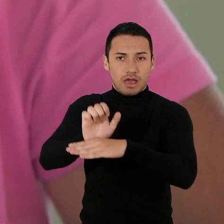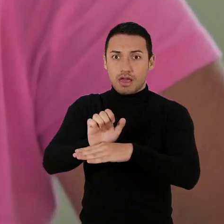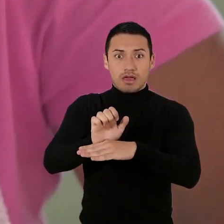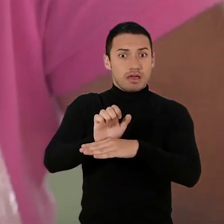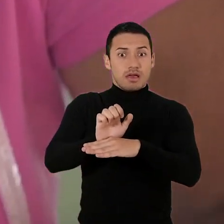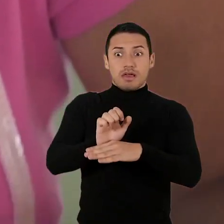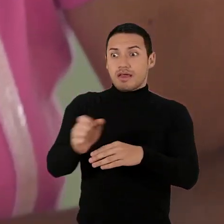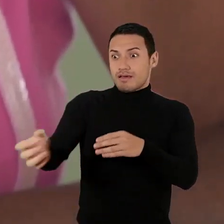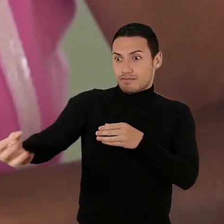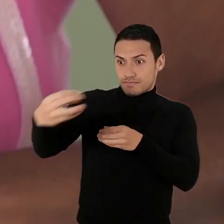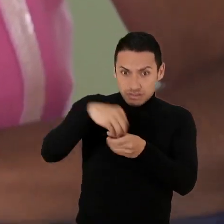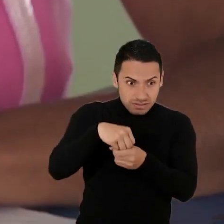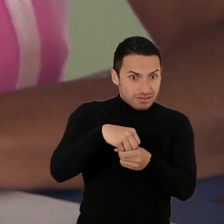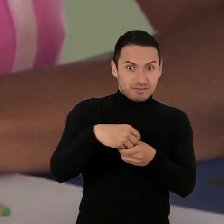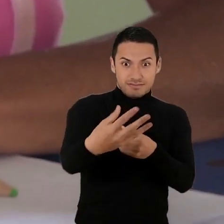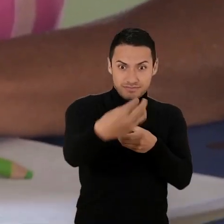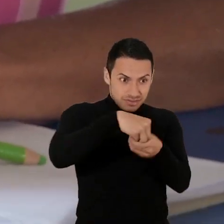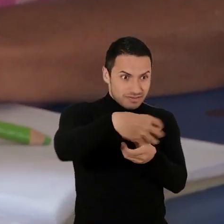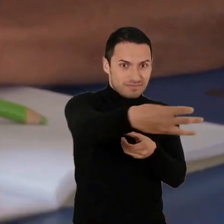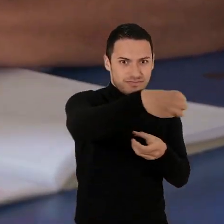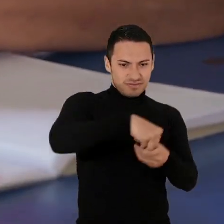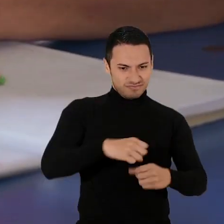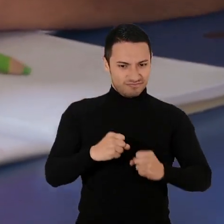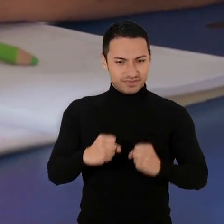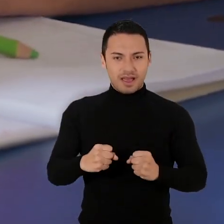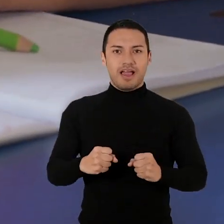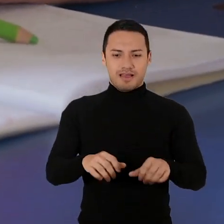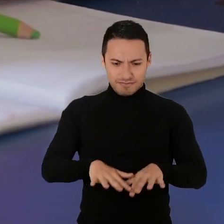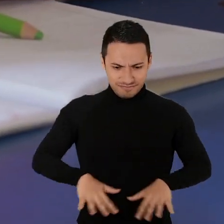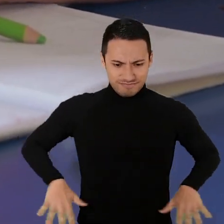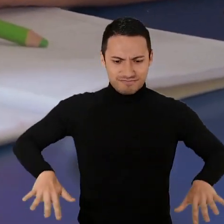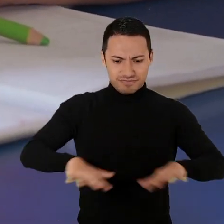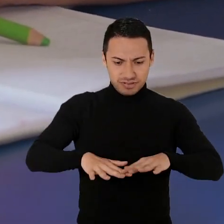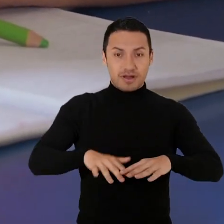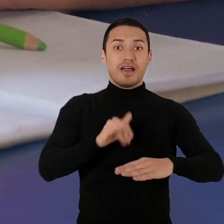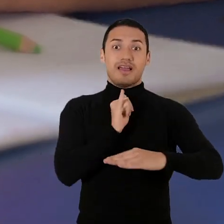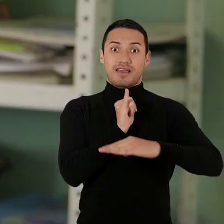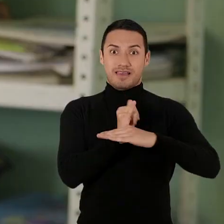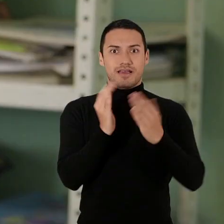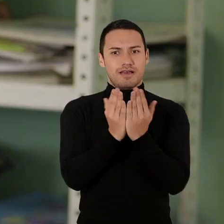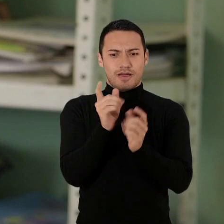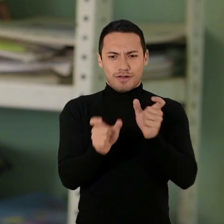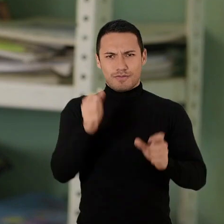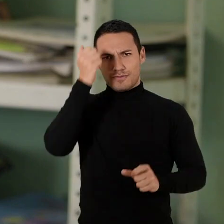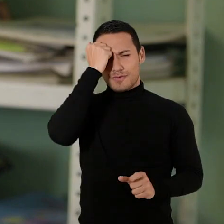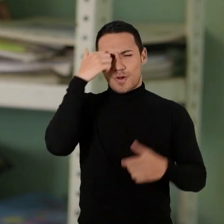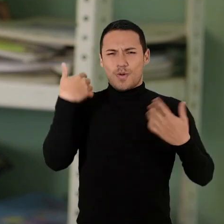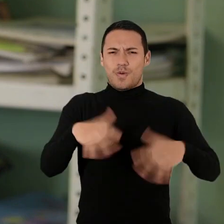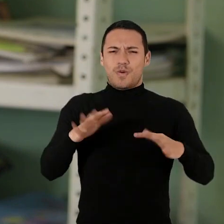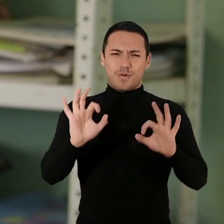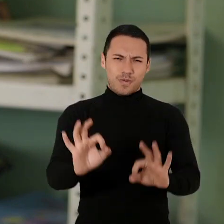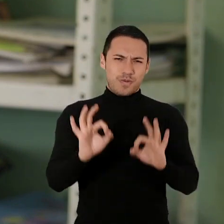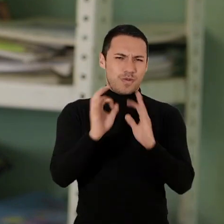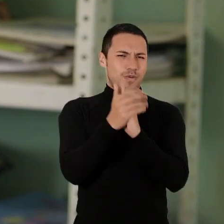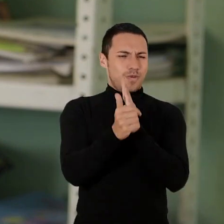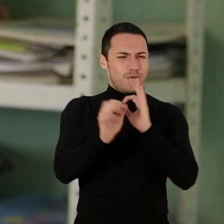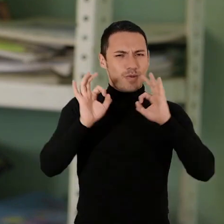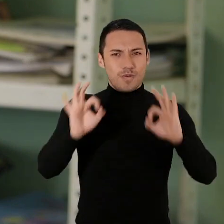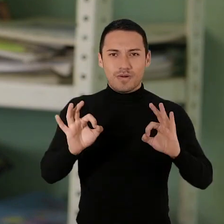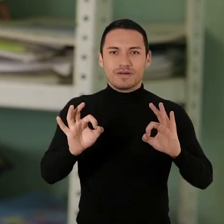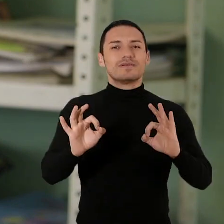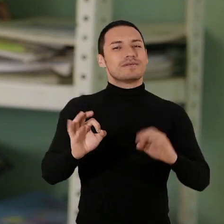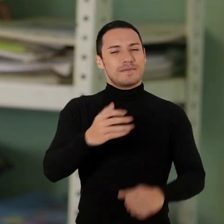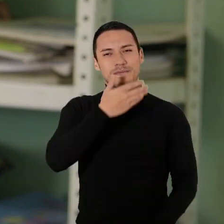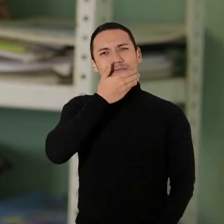apoyo de diversas entidades y sobre todo en nuestra planta docente hemos encontrado un gran talento, un patrimonio